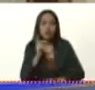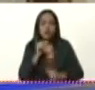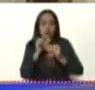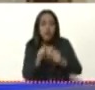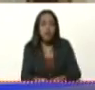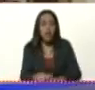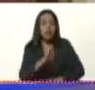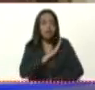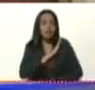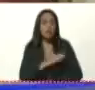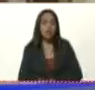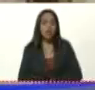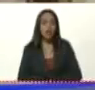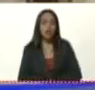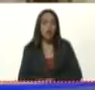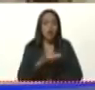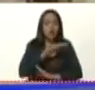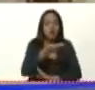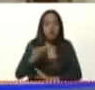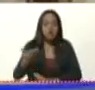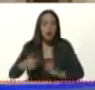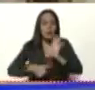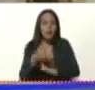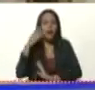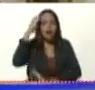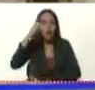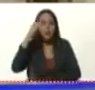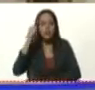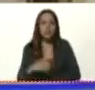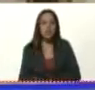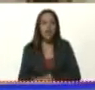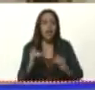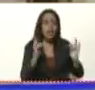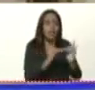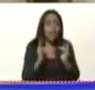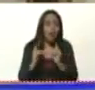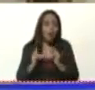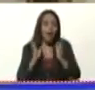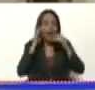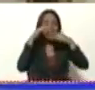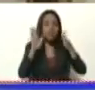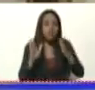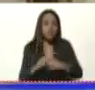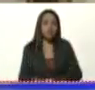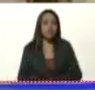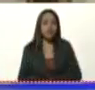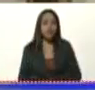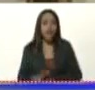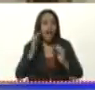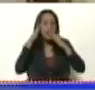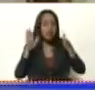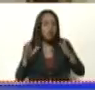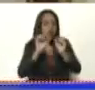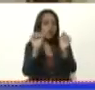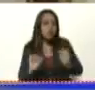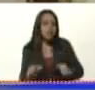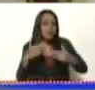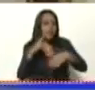en lo que tenían. Multiplicaron por 10 las capacidades de cama, de atención. Oído, pues, el sistema médico nuestro.